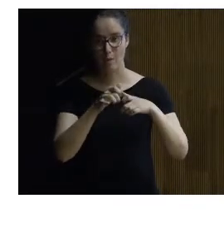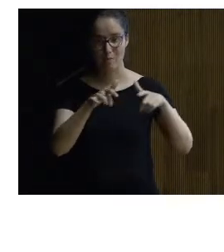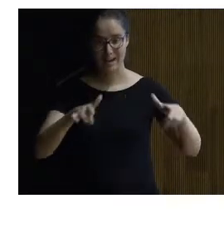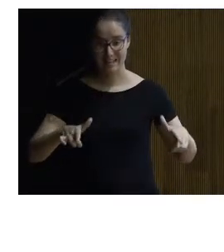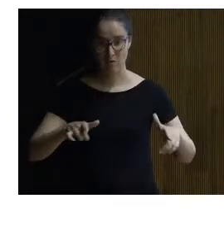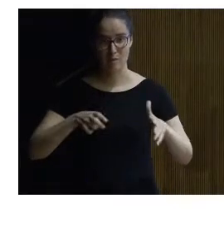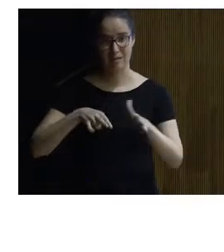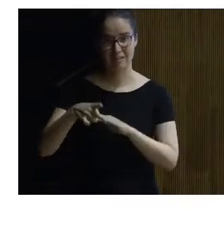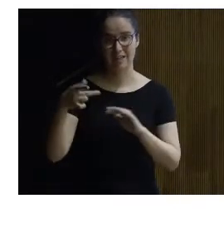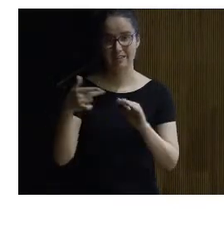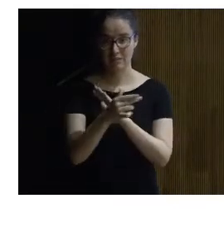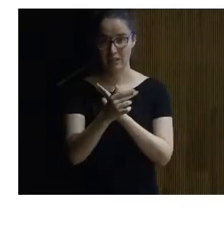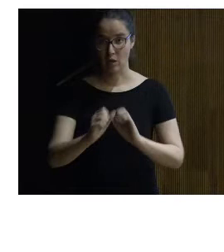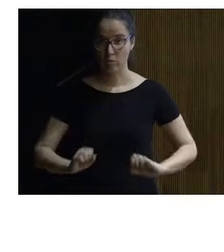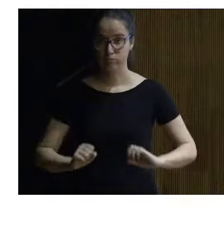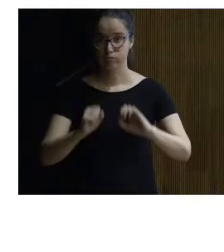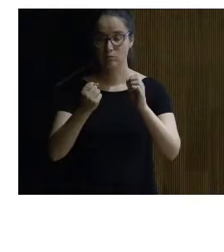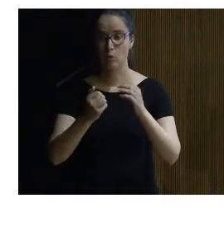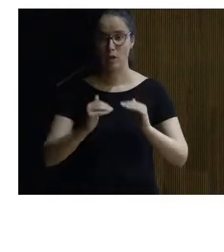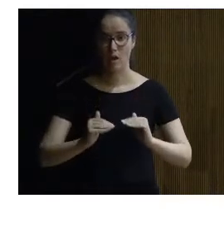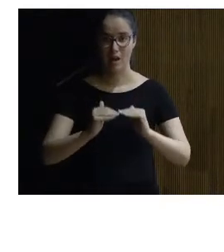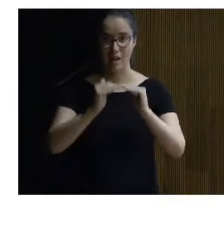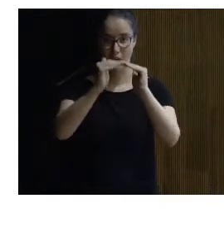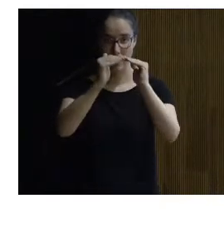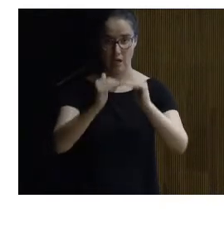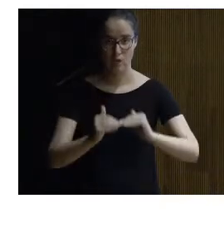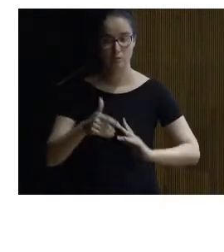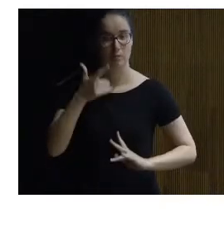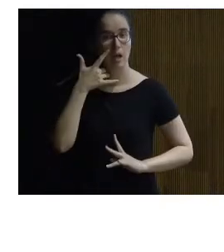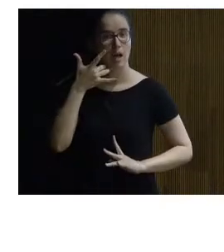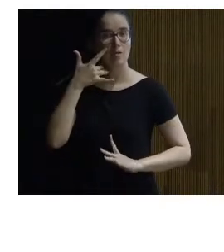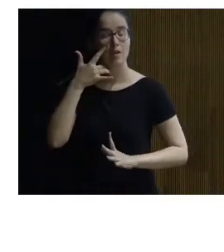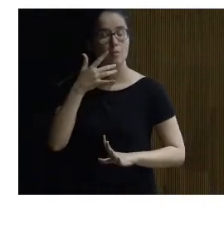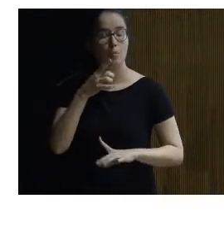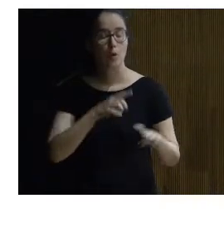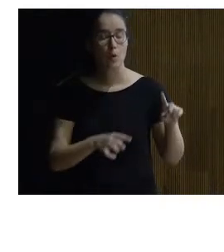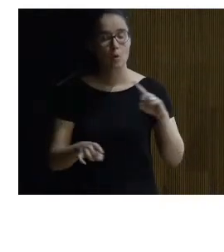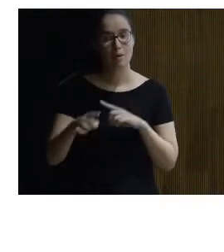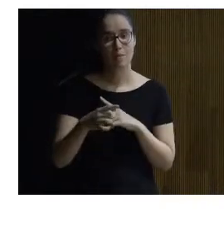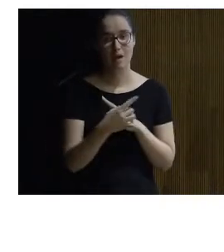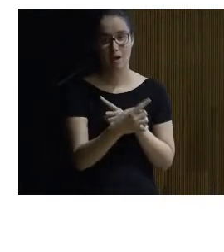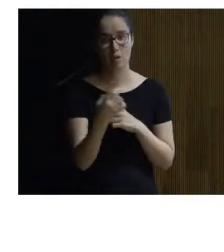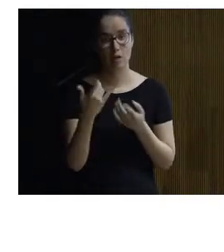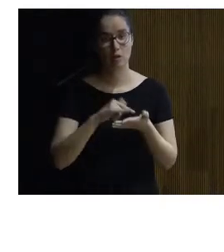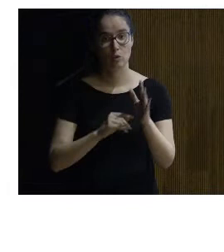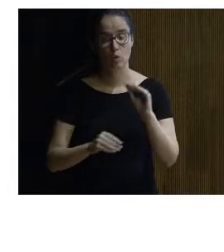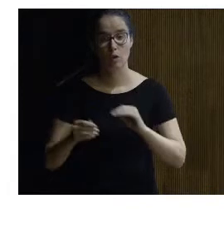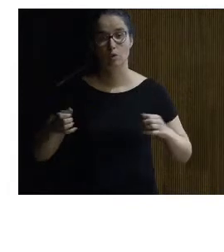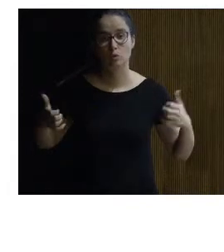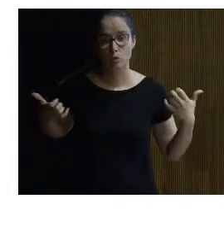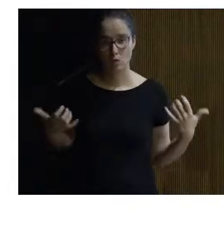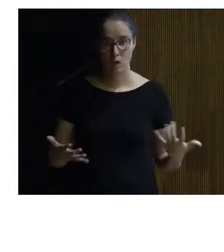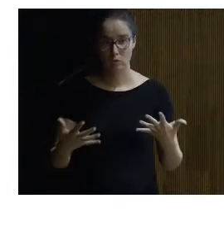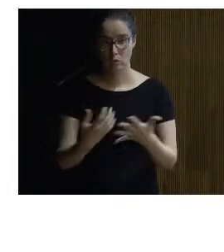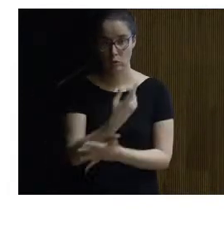salvascaleras o mediante un elevador vertical para ver cuál era la incidencia de cada una de estas soluciones como veis